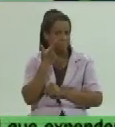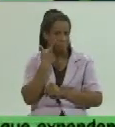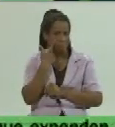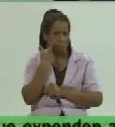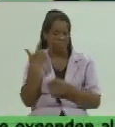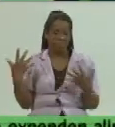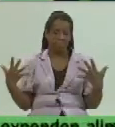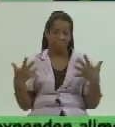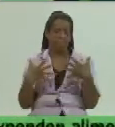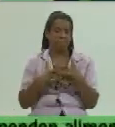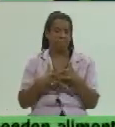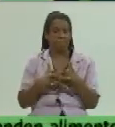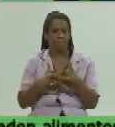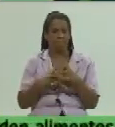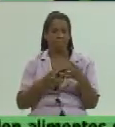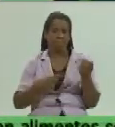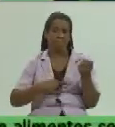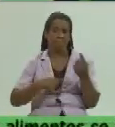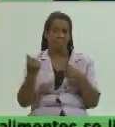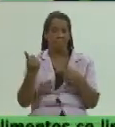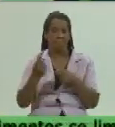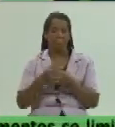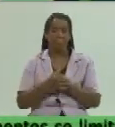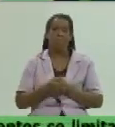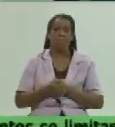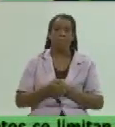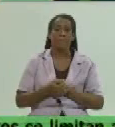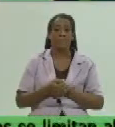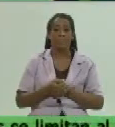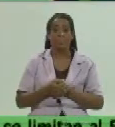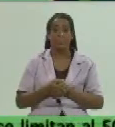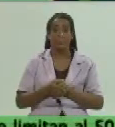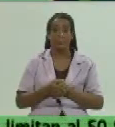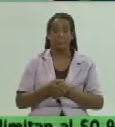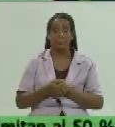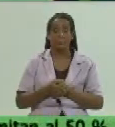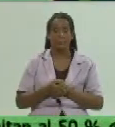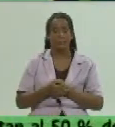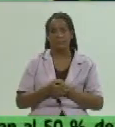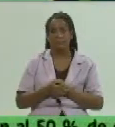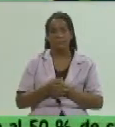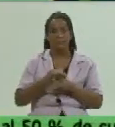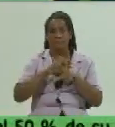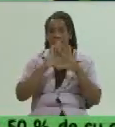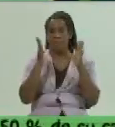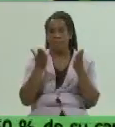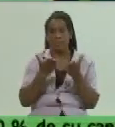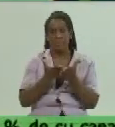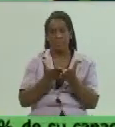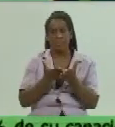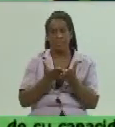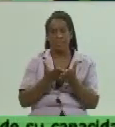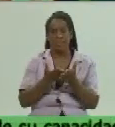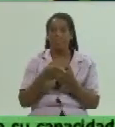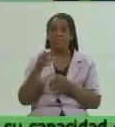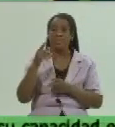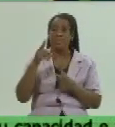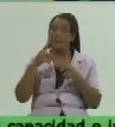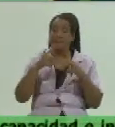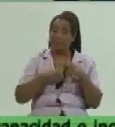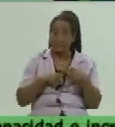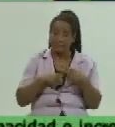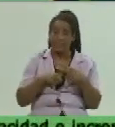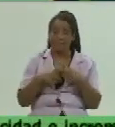con el enfrentamiento por los diferentes cuerpos de inspección en todo el territorio y para una